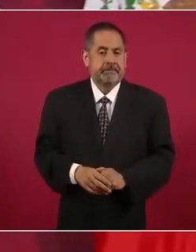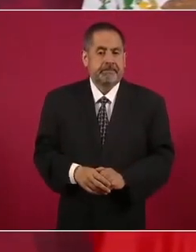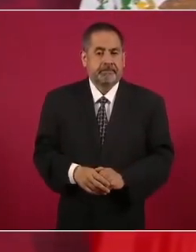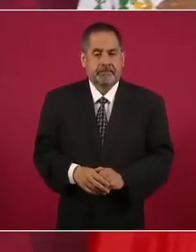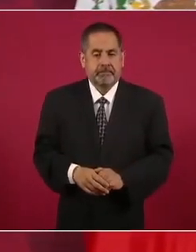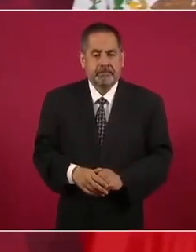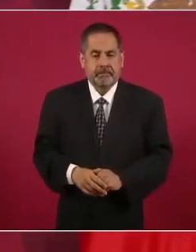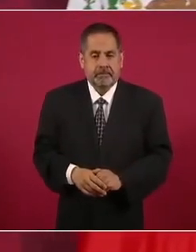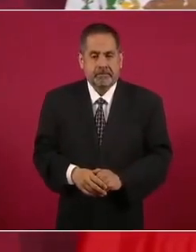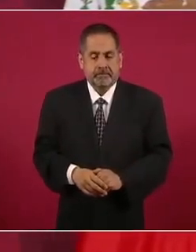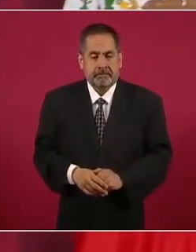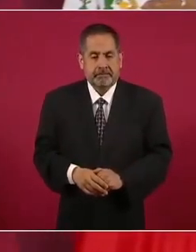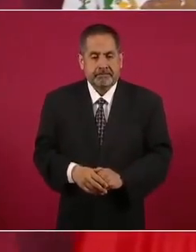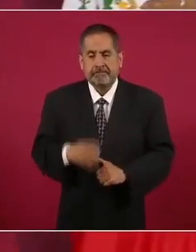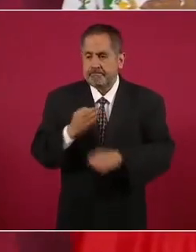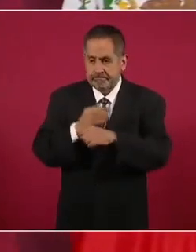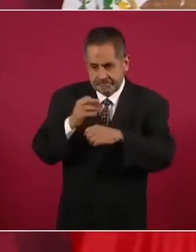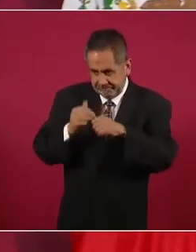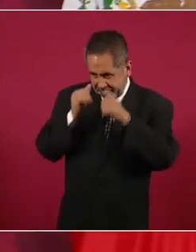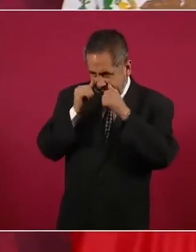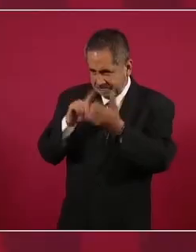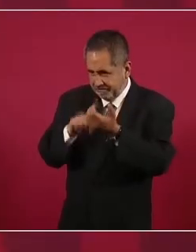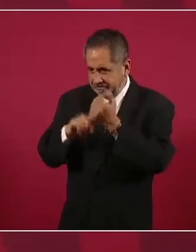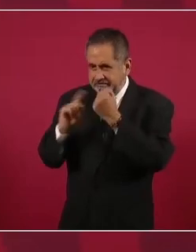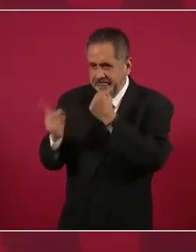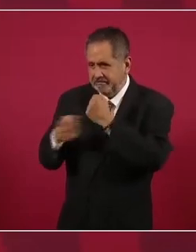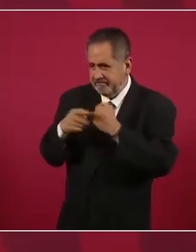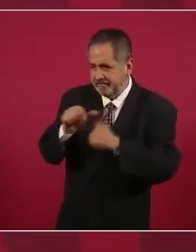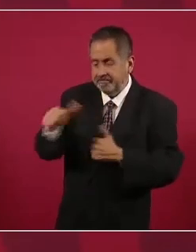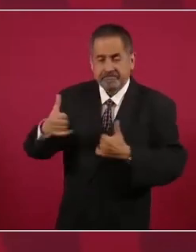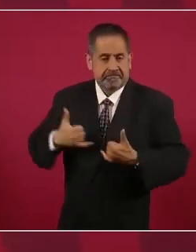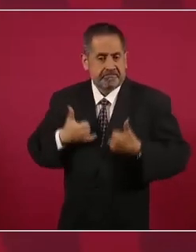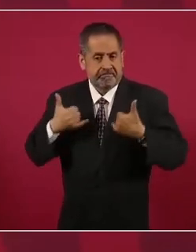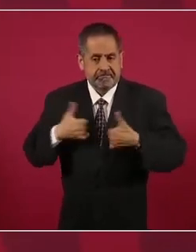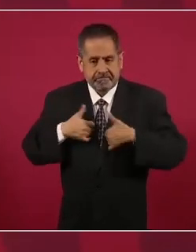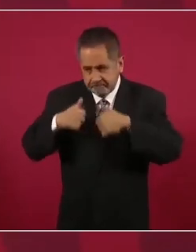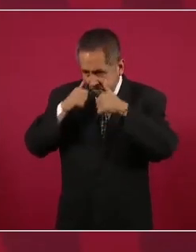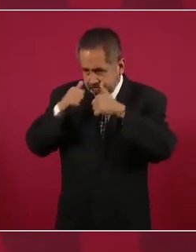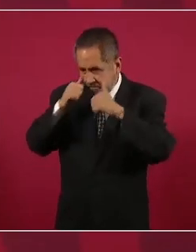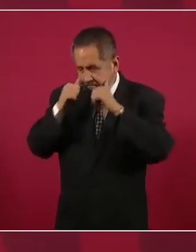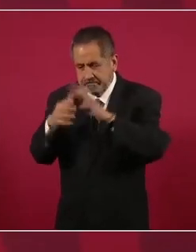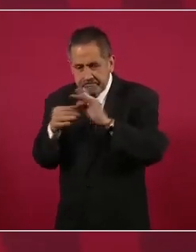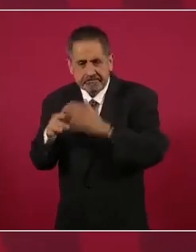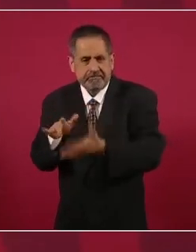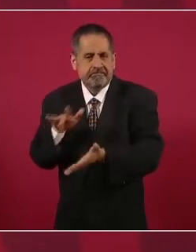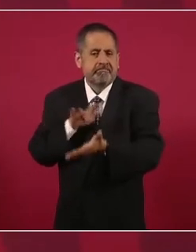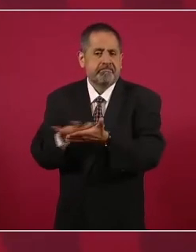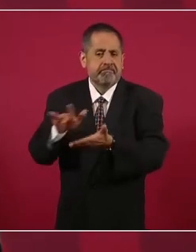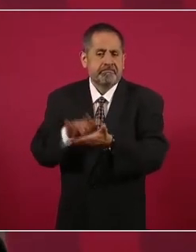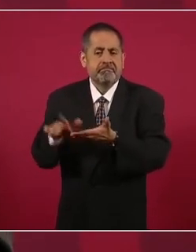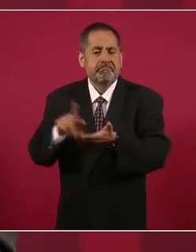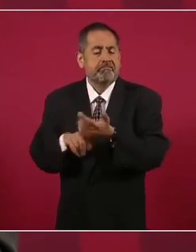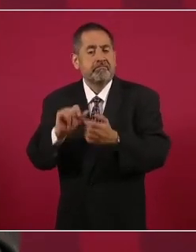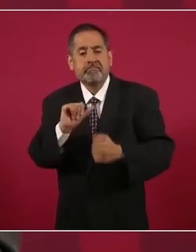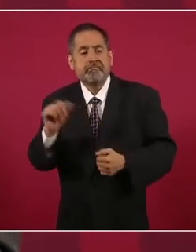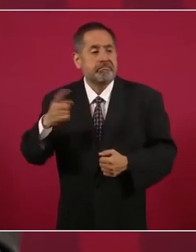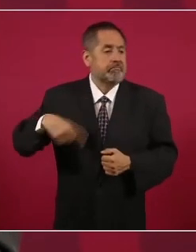se está atendiendo a los jóvenes, se le está dando más apoyo a los pobres.